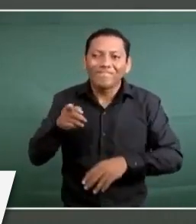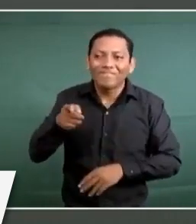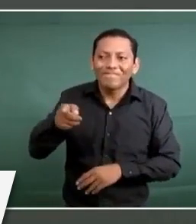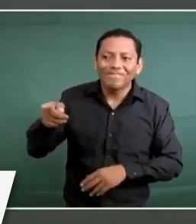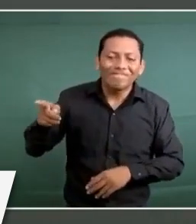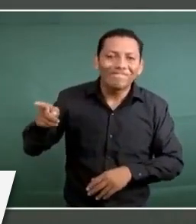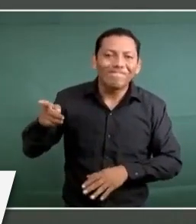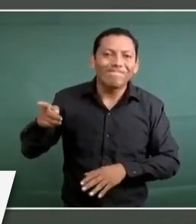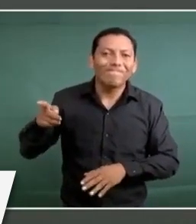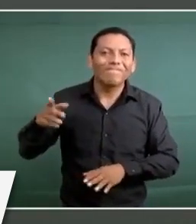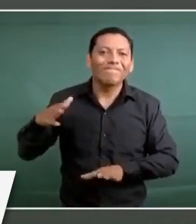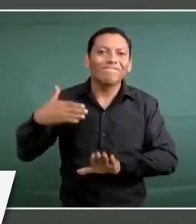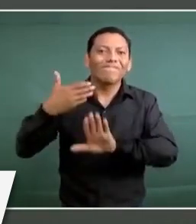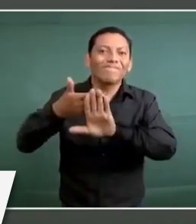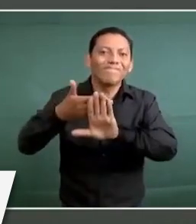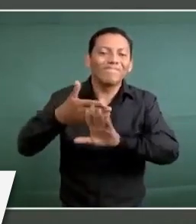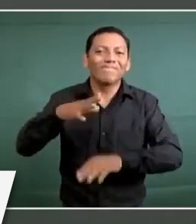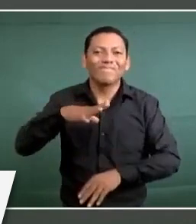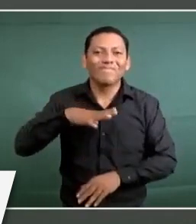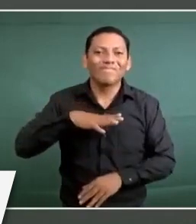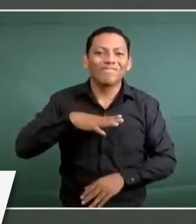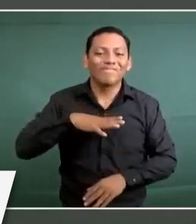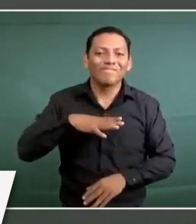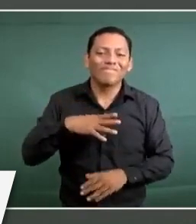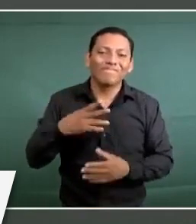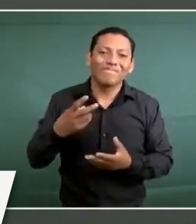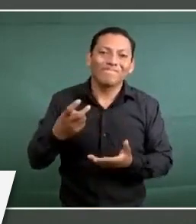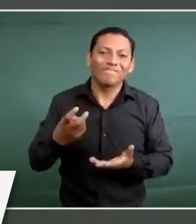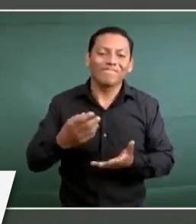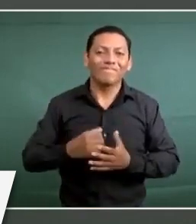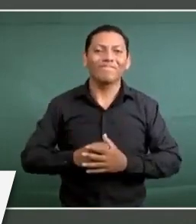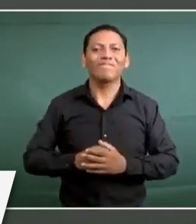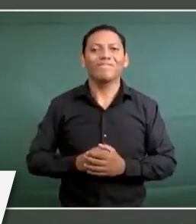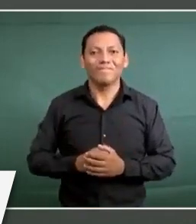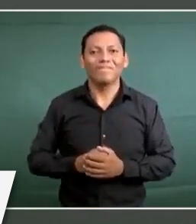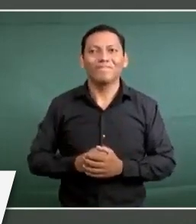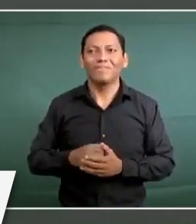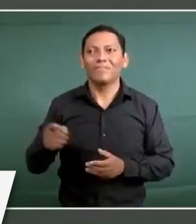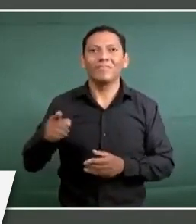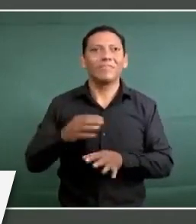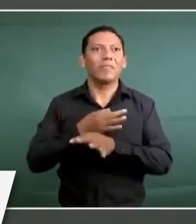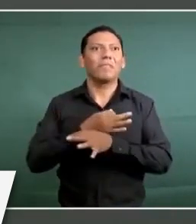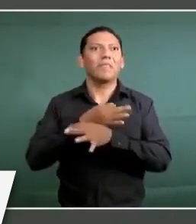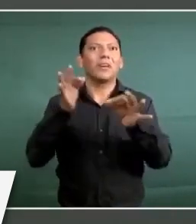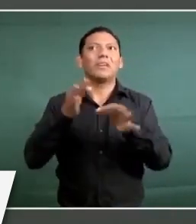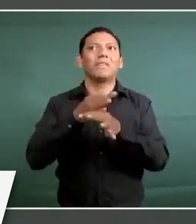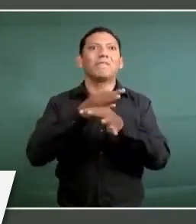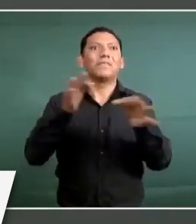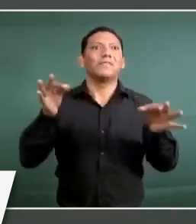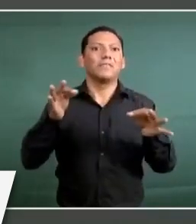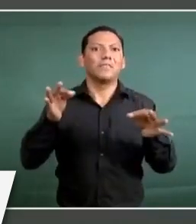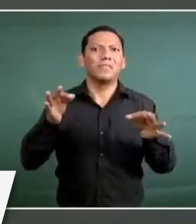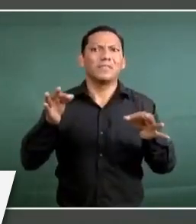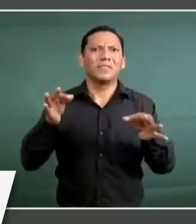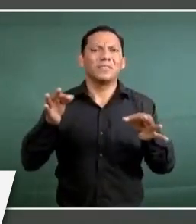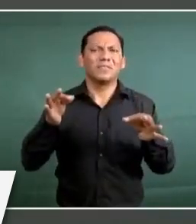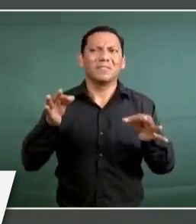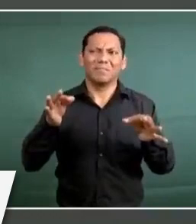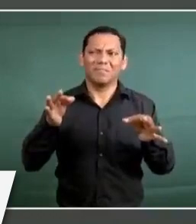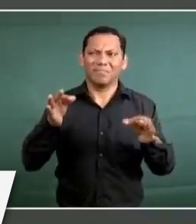de manera alarmista e irresponsable,